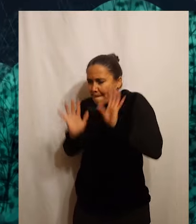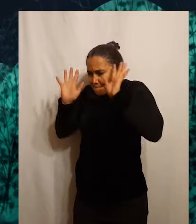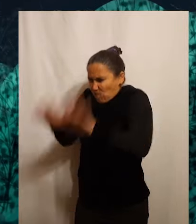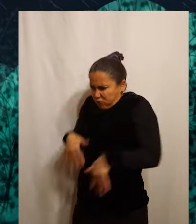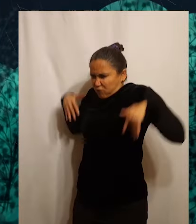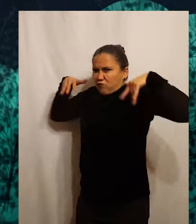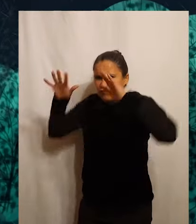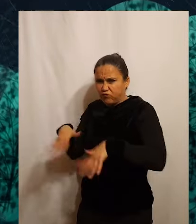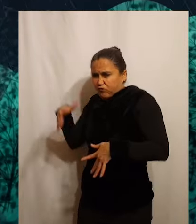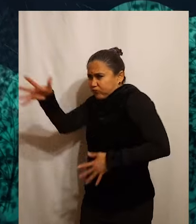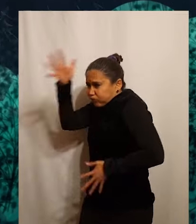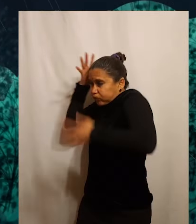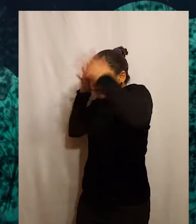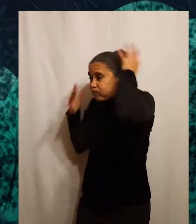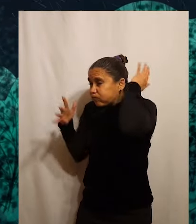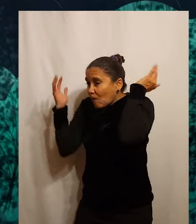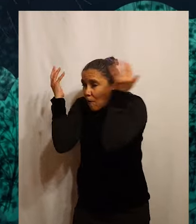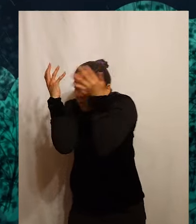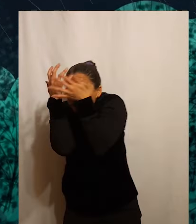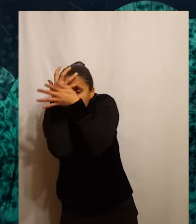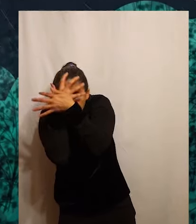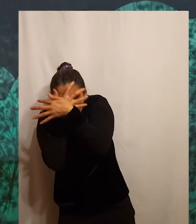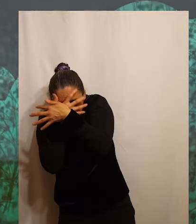al bosque a buscar refugio.